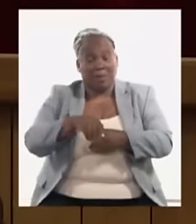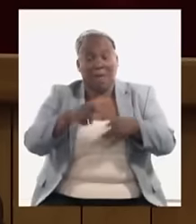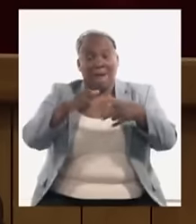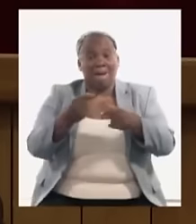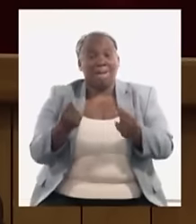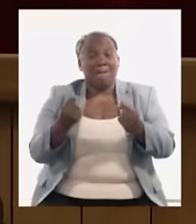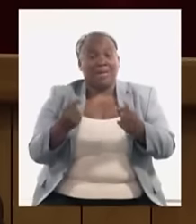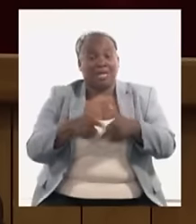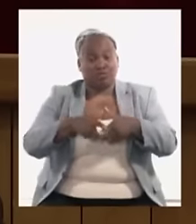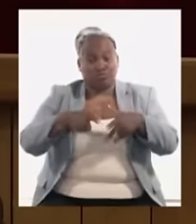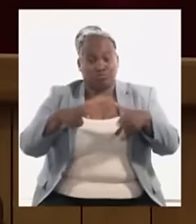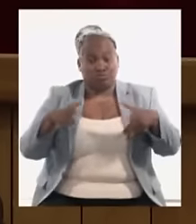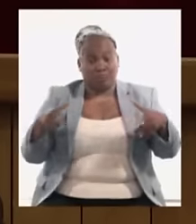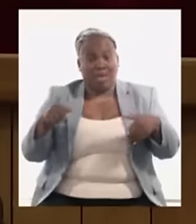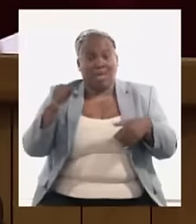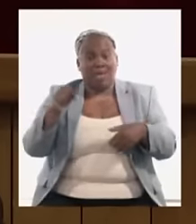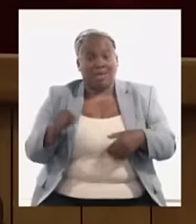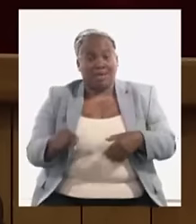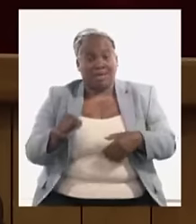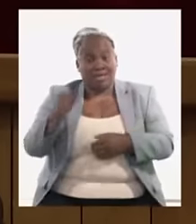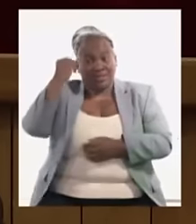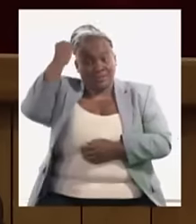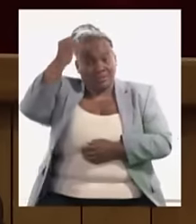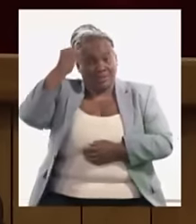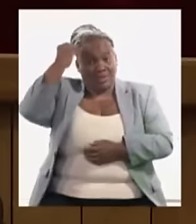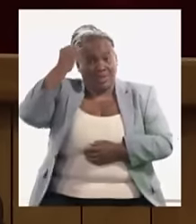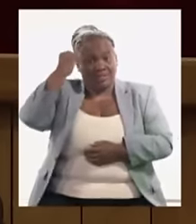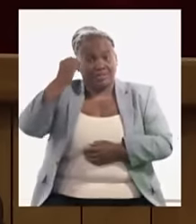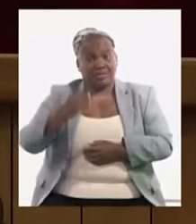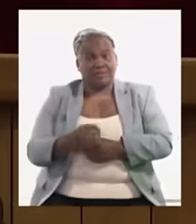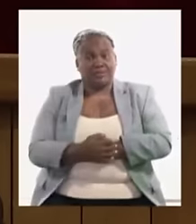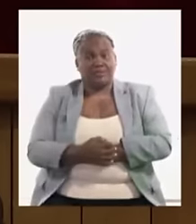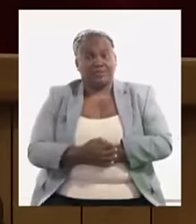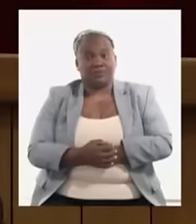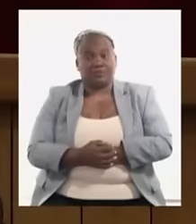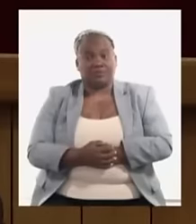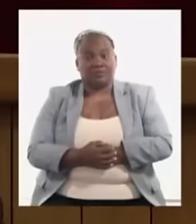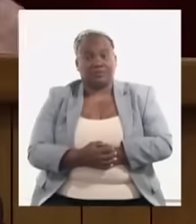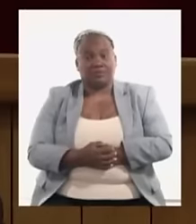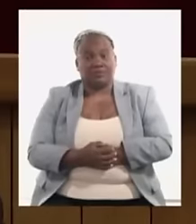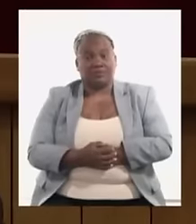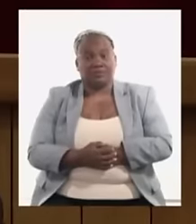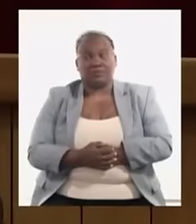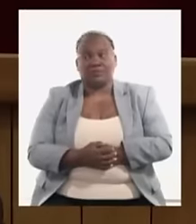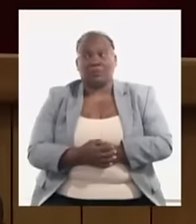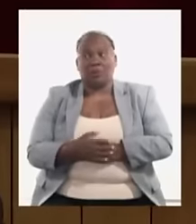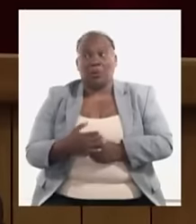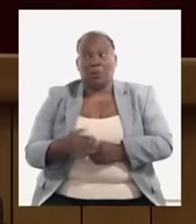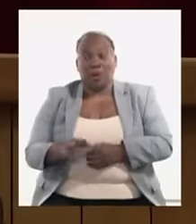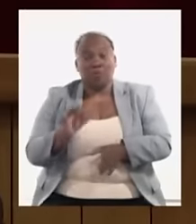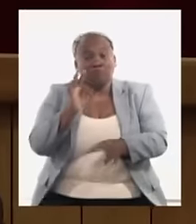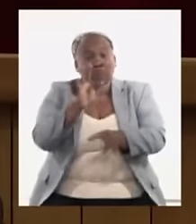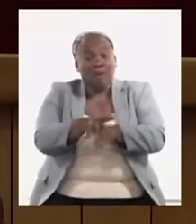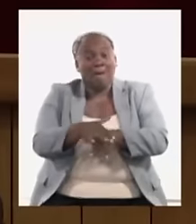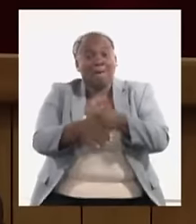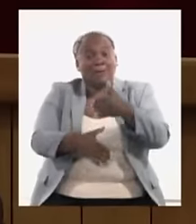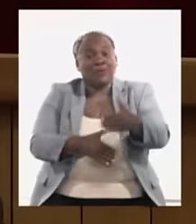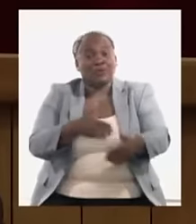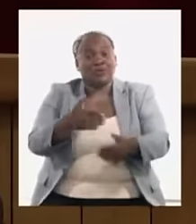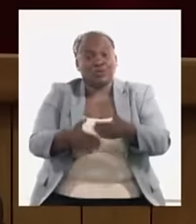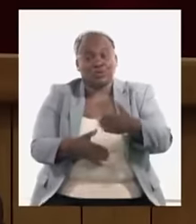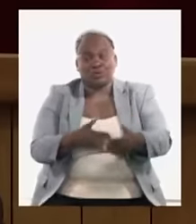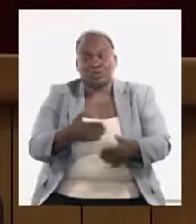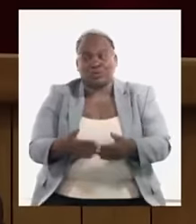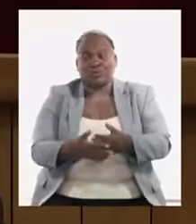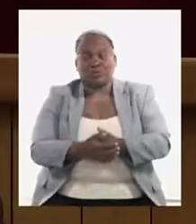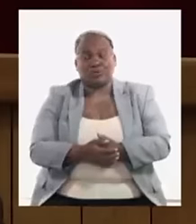nos aconseja hacer un análisis en este sentido pero bueno tenemos que iniciar ese proceso y para